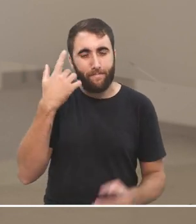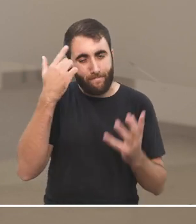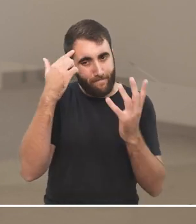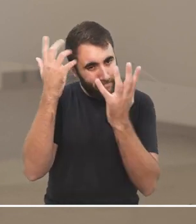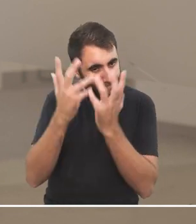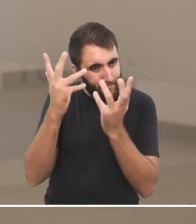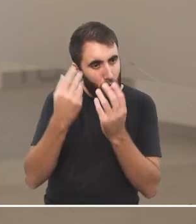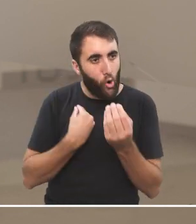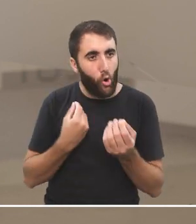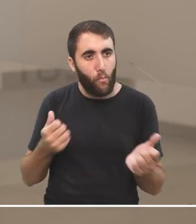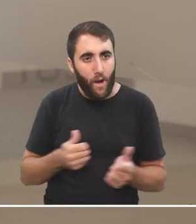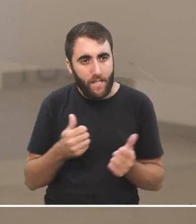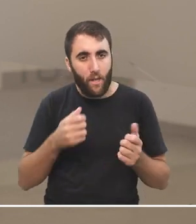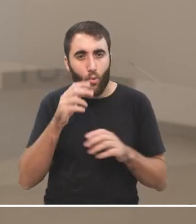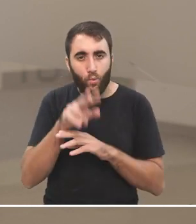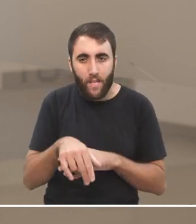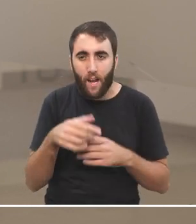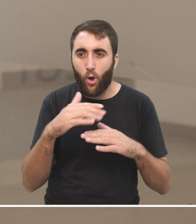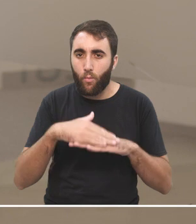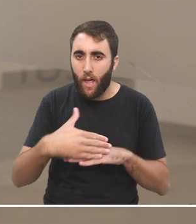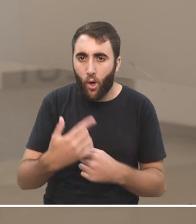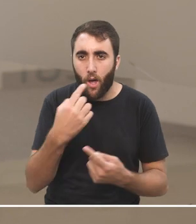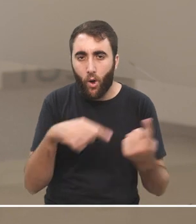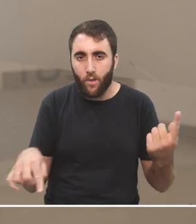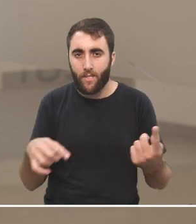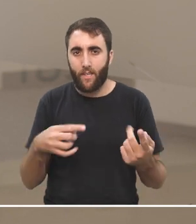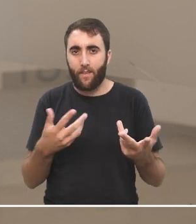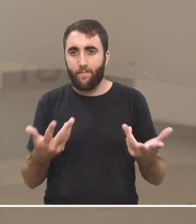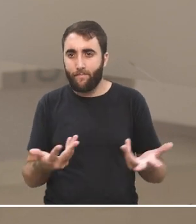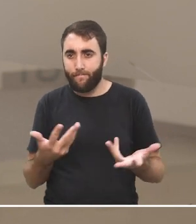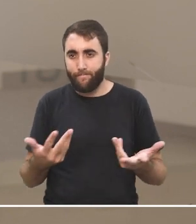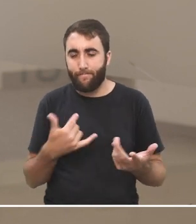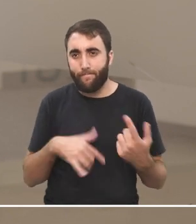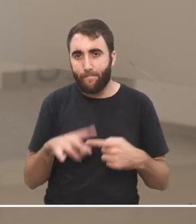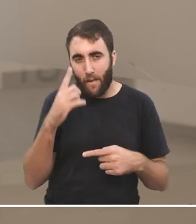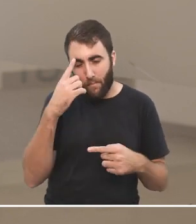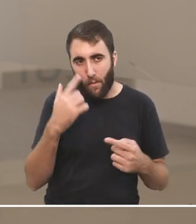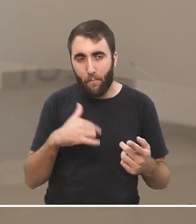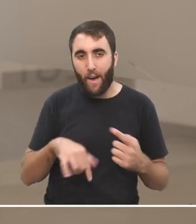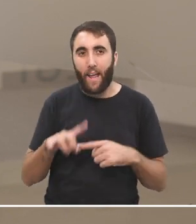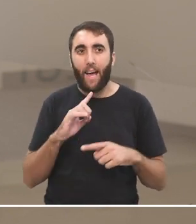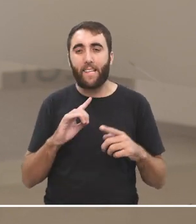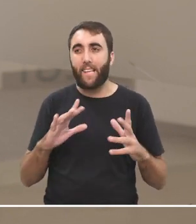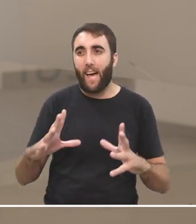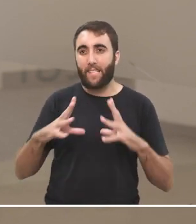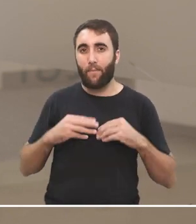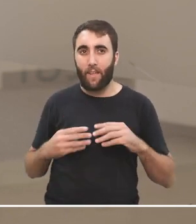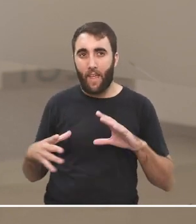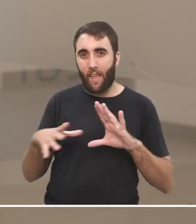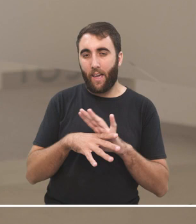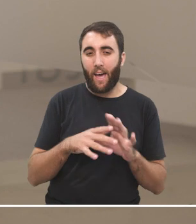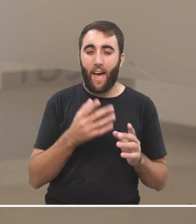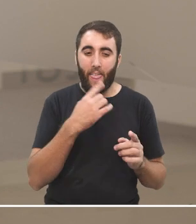más antiguas, más maduras, tuvieron que hacer para descompatibilizarse del arsenal